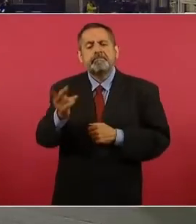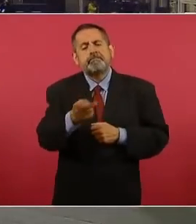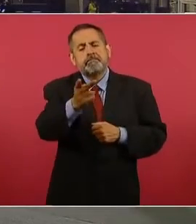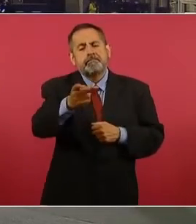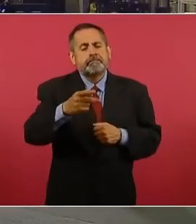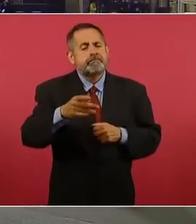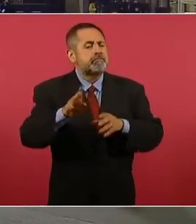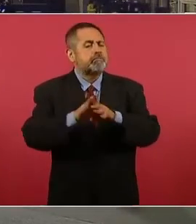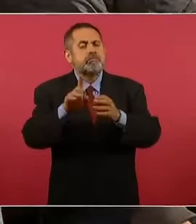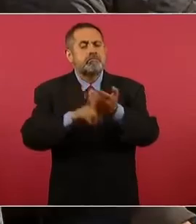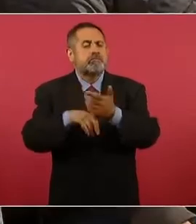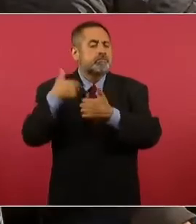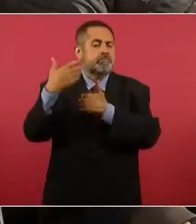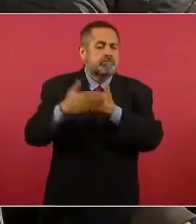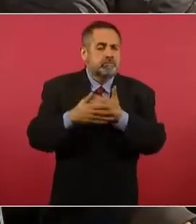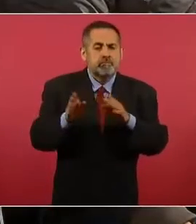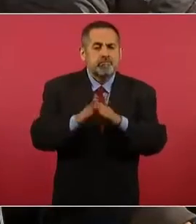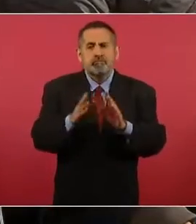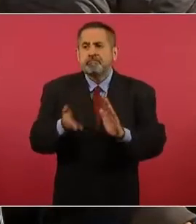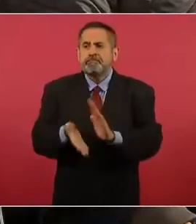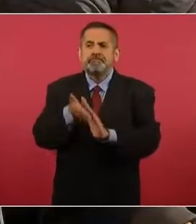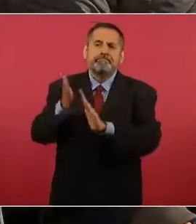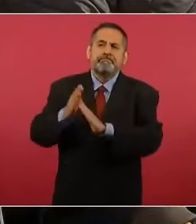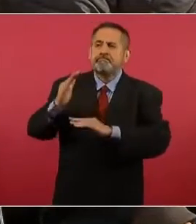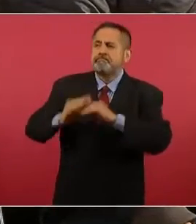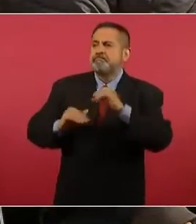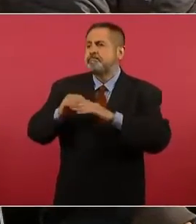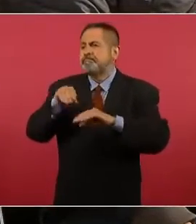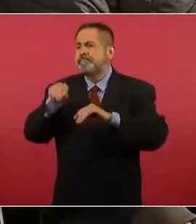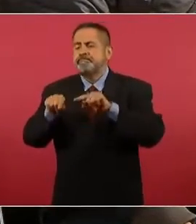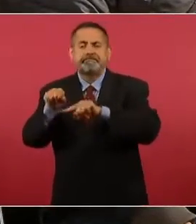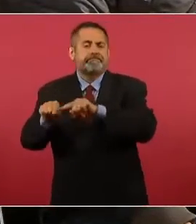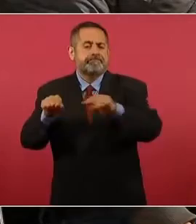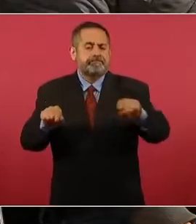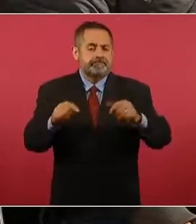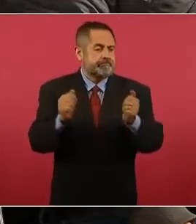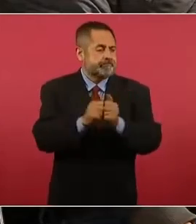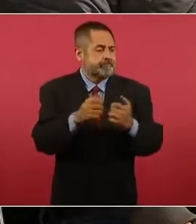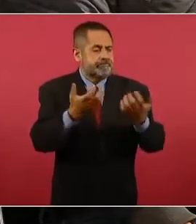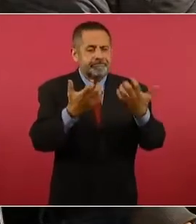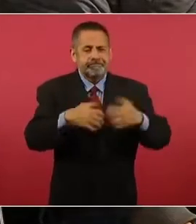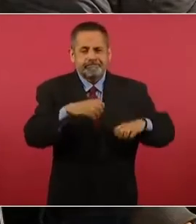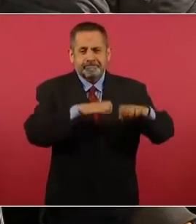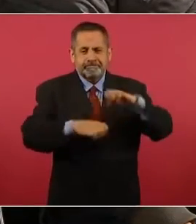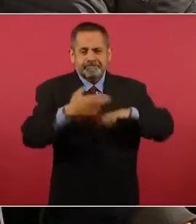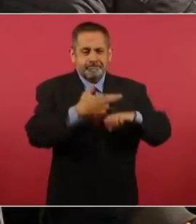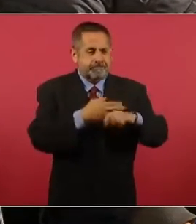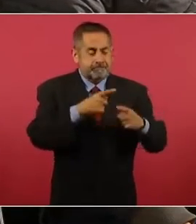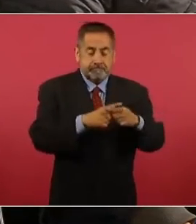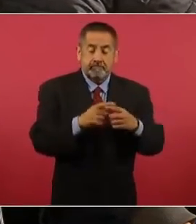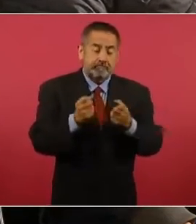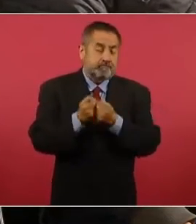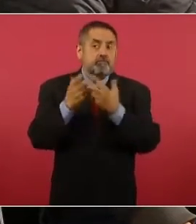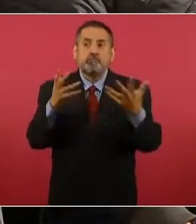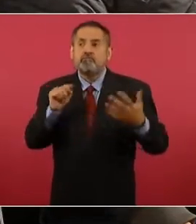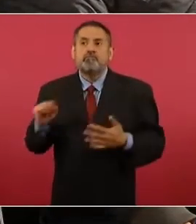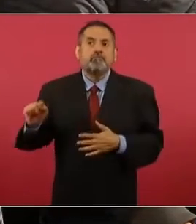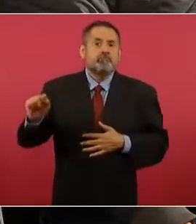pendiente un paquete de inversiones de obra pública con los empresarios? Un gran paquete.